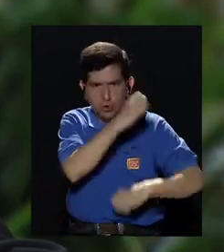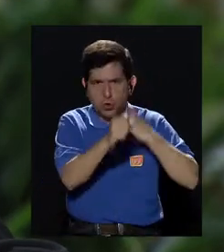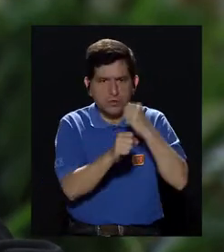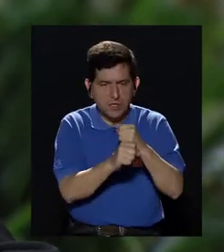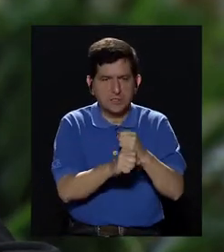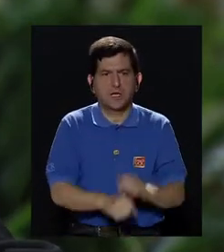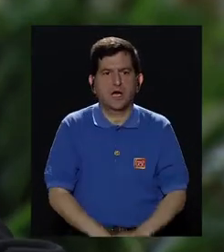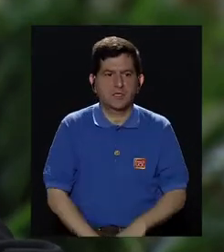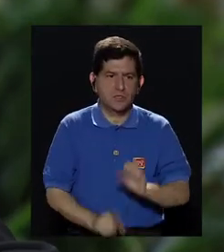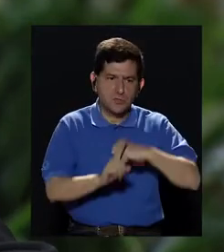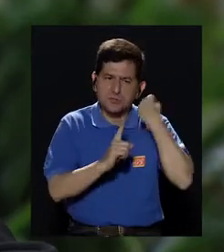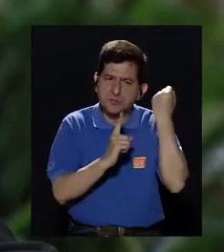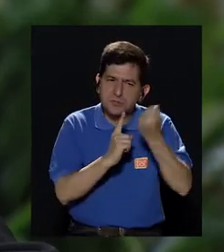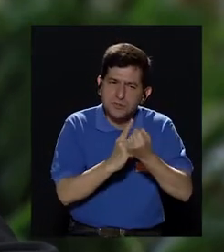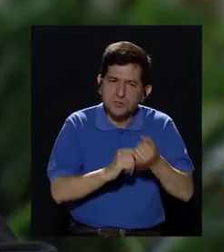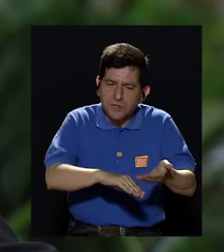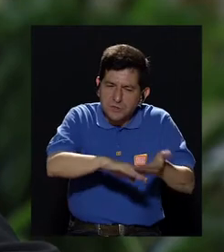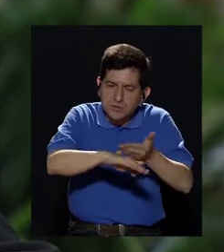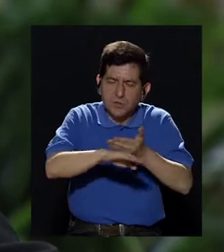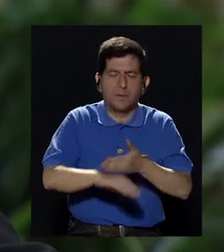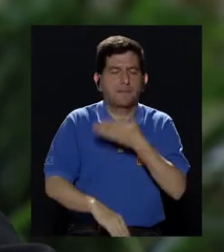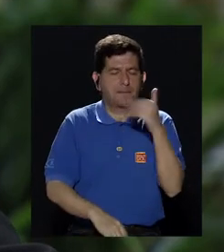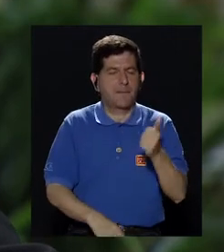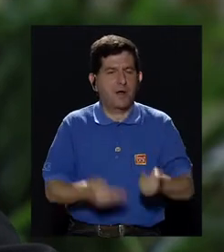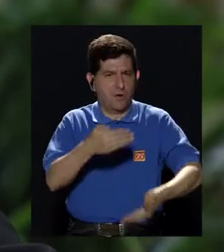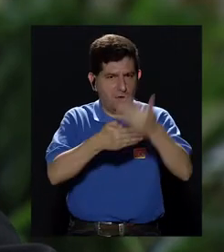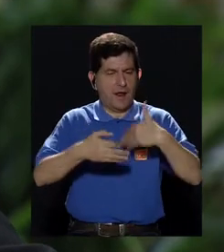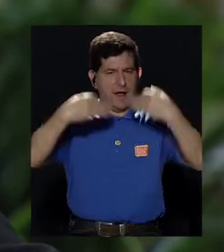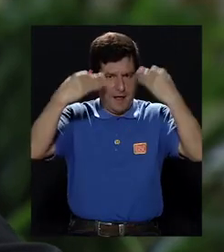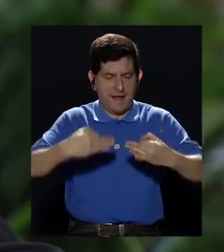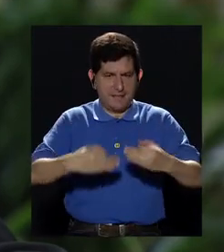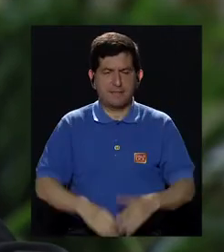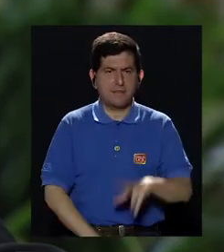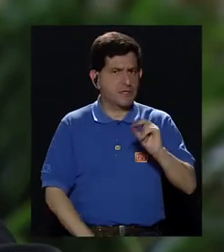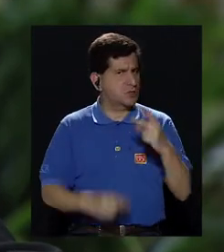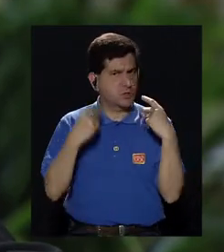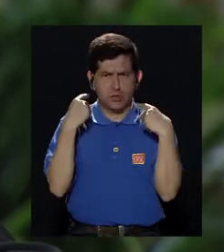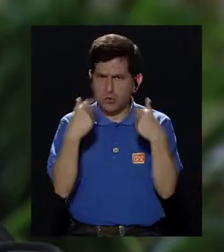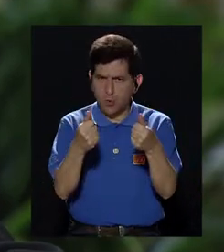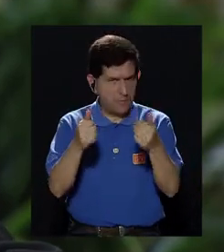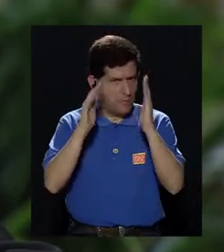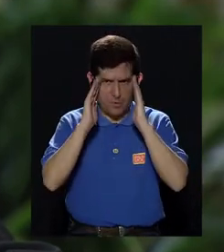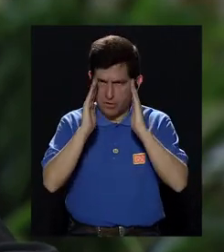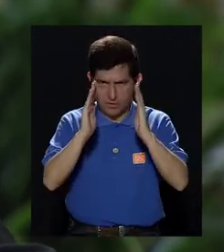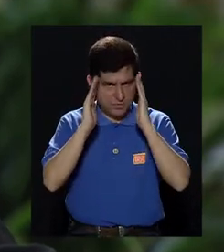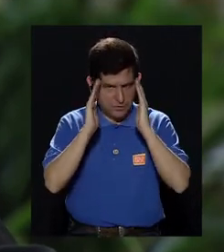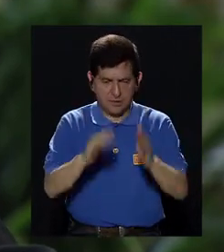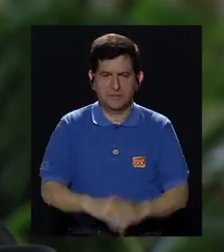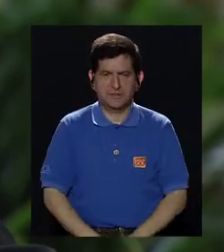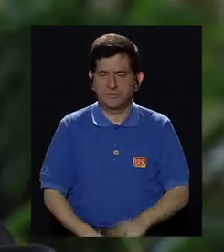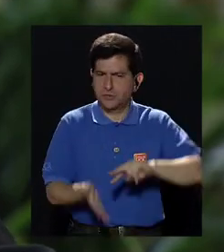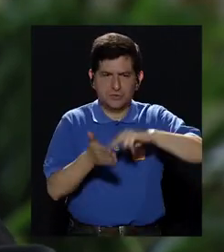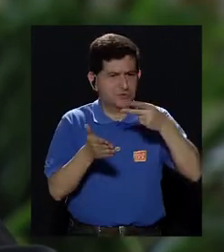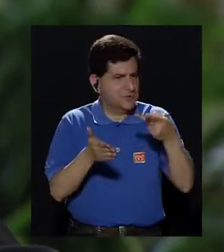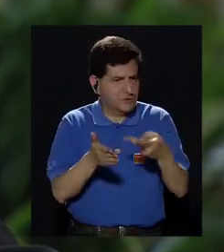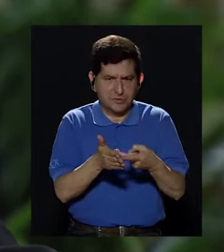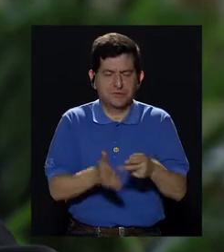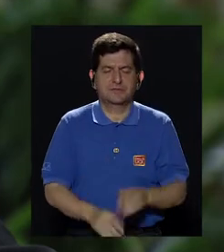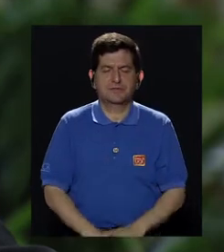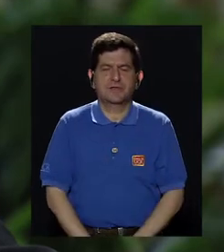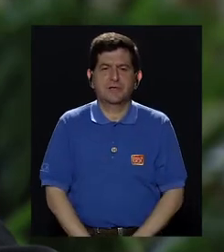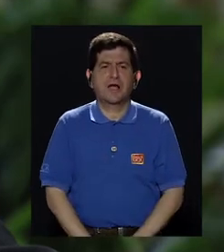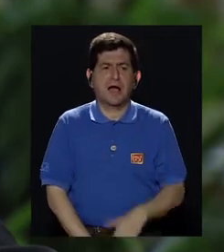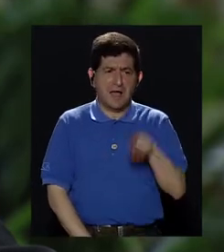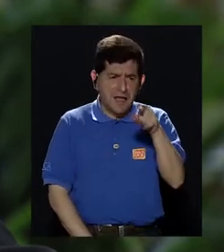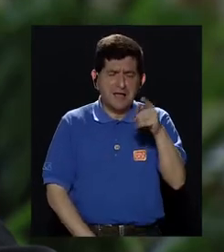van a llegar y lo ideal sería tomar la decisión. Entonces, no es urgente cuando me dicen que tengo cáncer de próstata, como les digo, es una enfermedad que tiene años